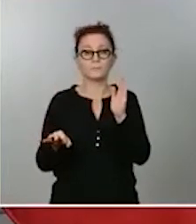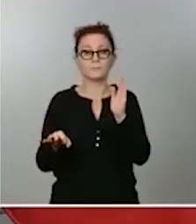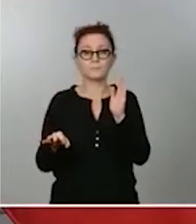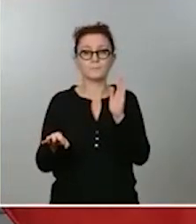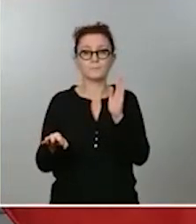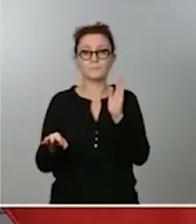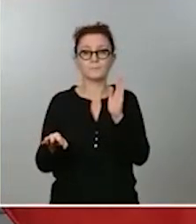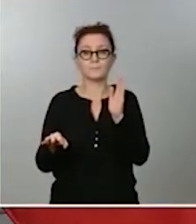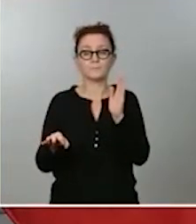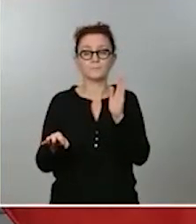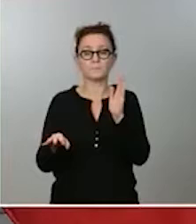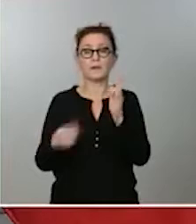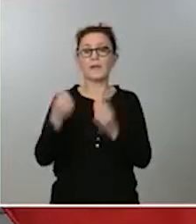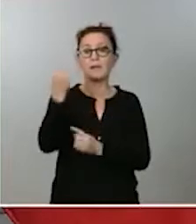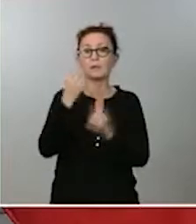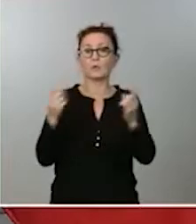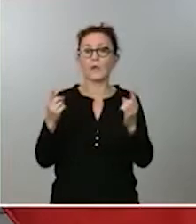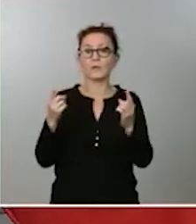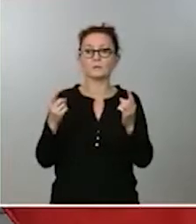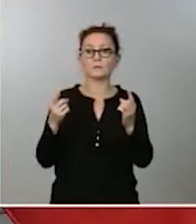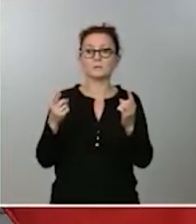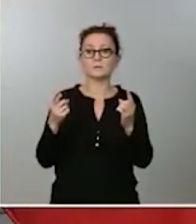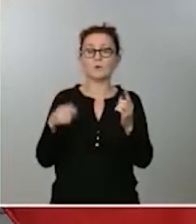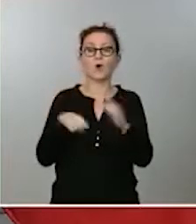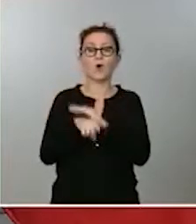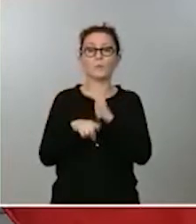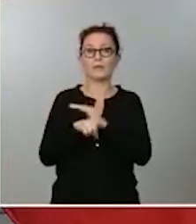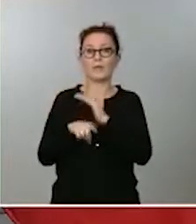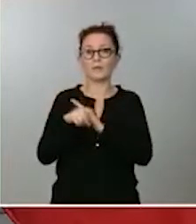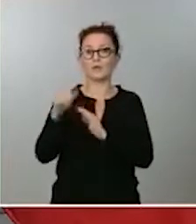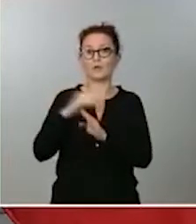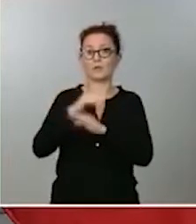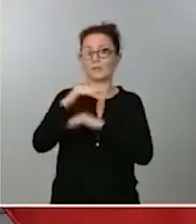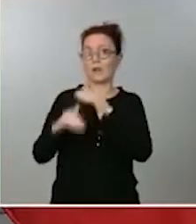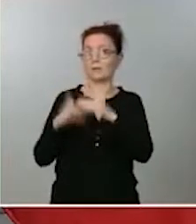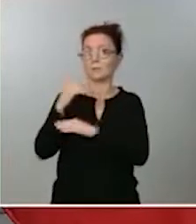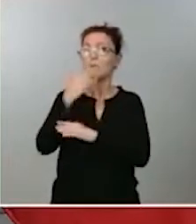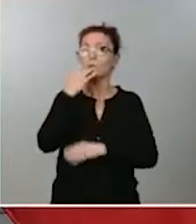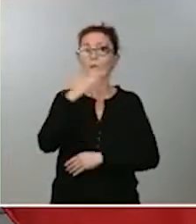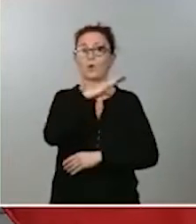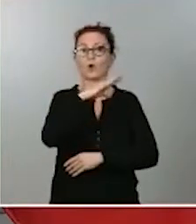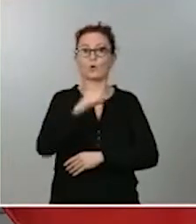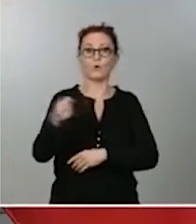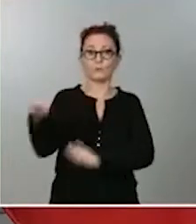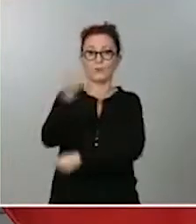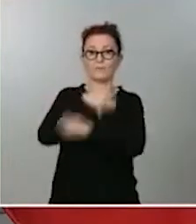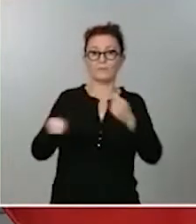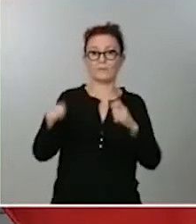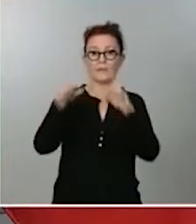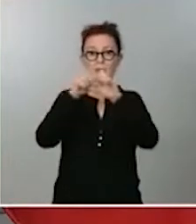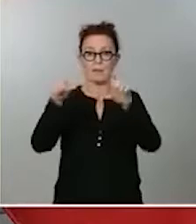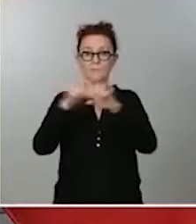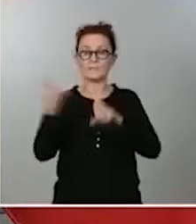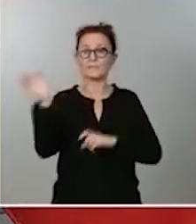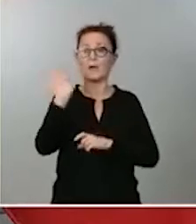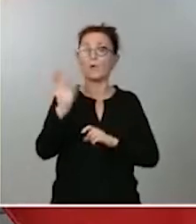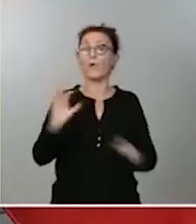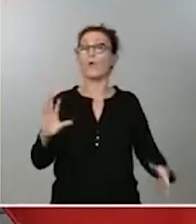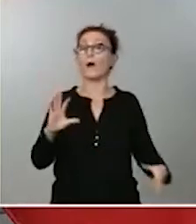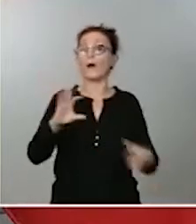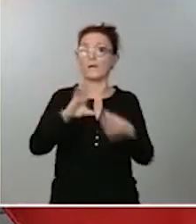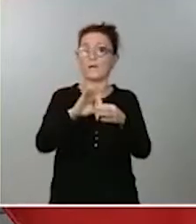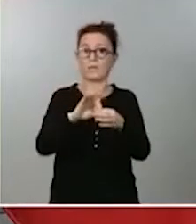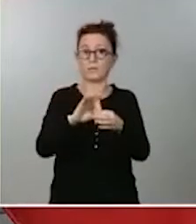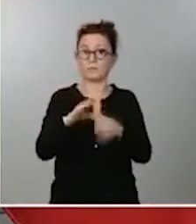operaciones de mayor nivel en relación con la compraventa de Europa o en relación con las alianzas que Europa pueda